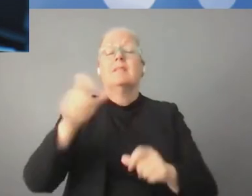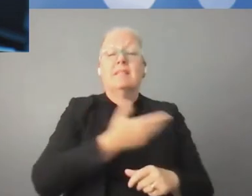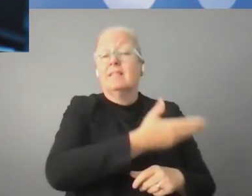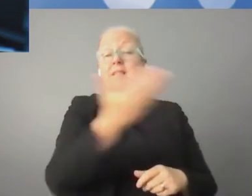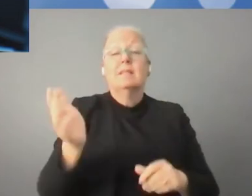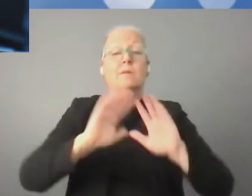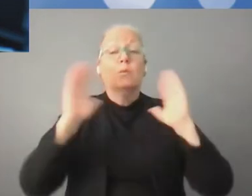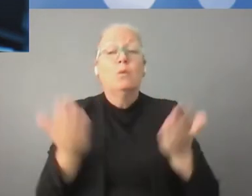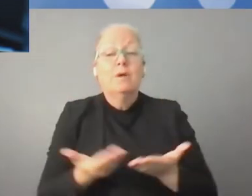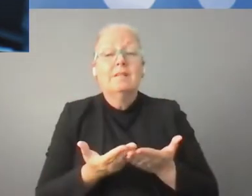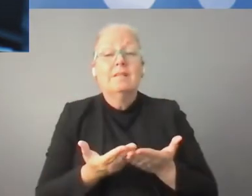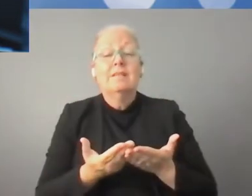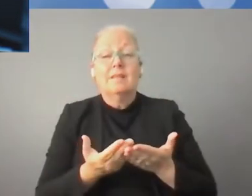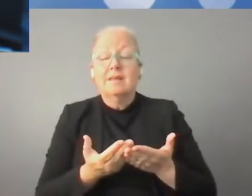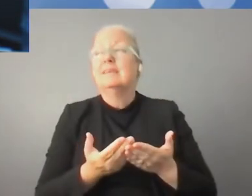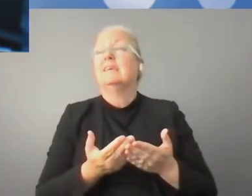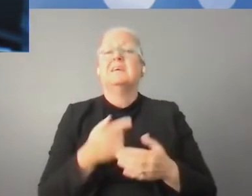en la economía.